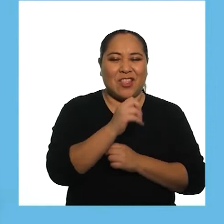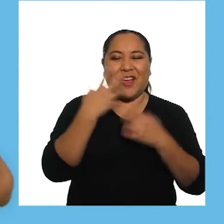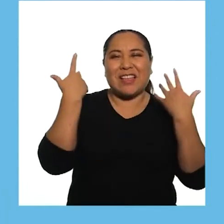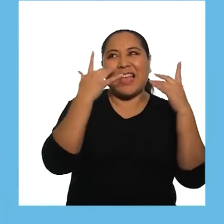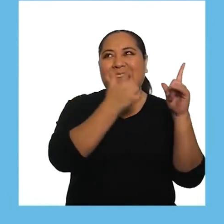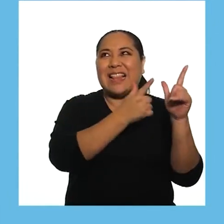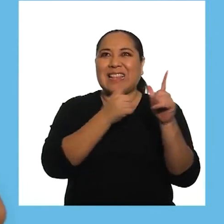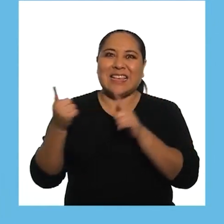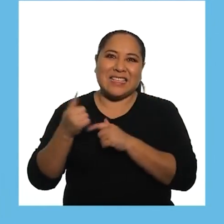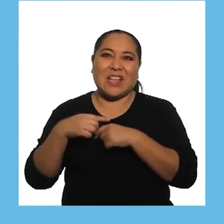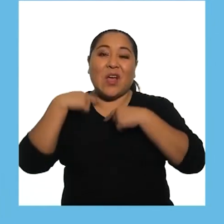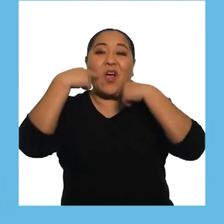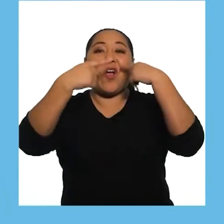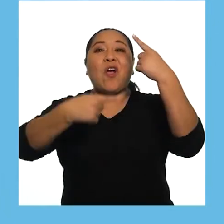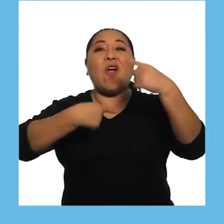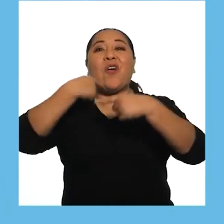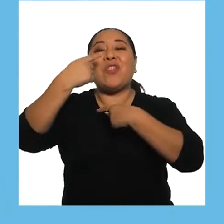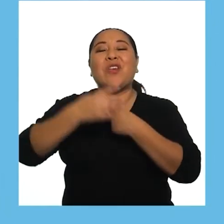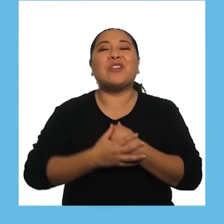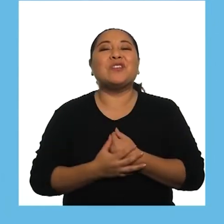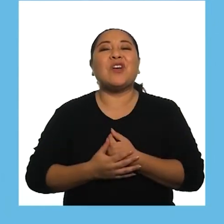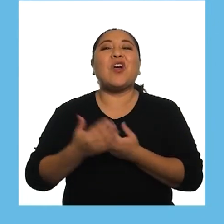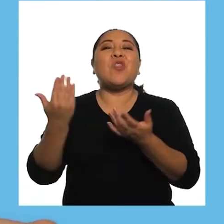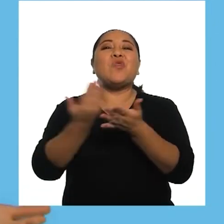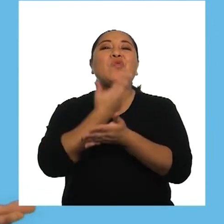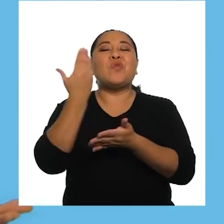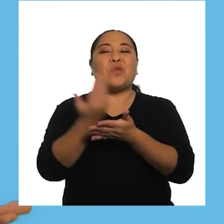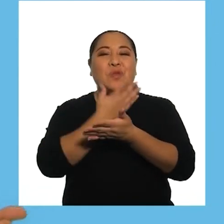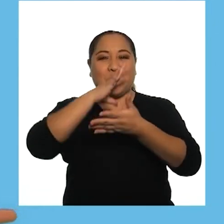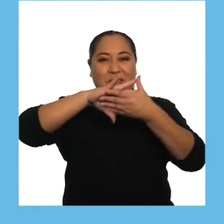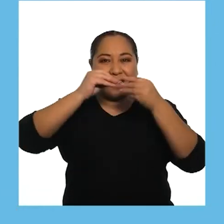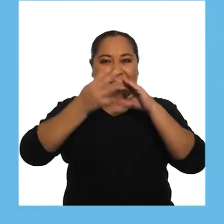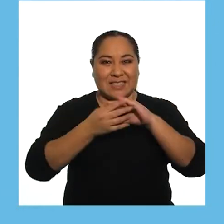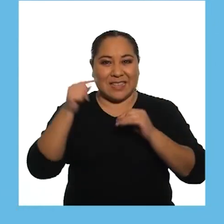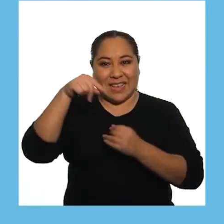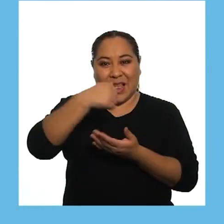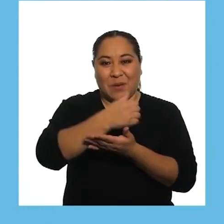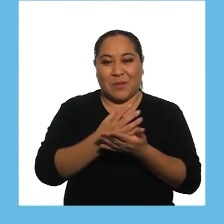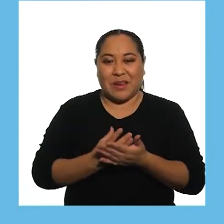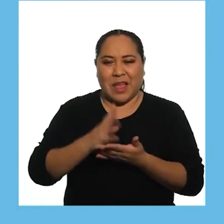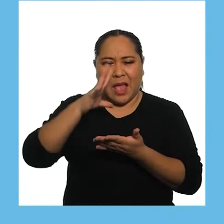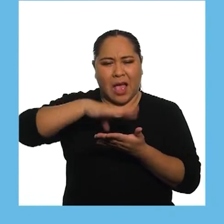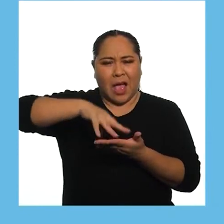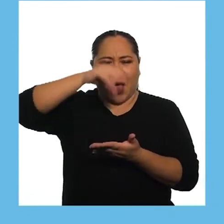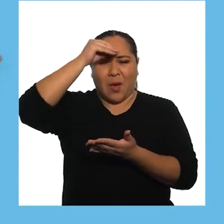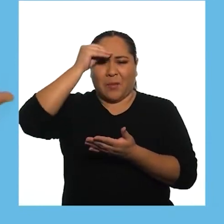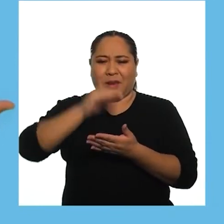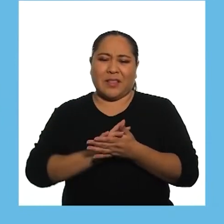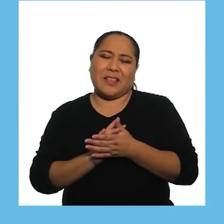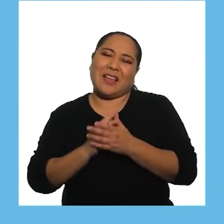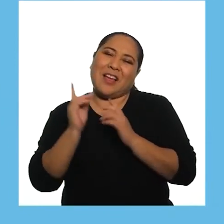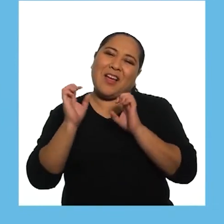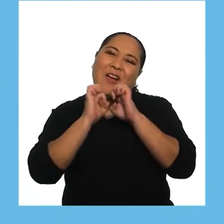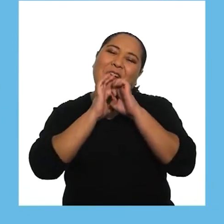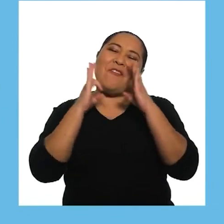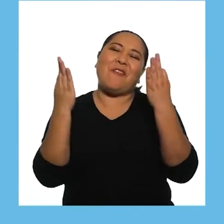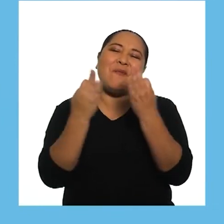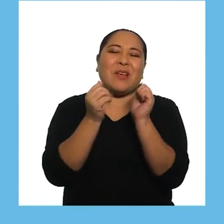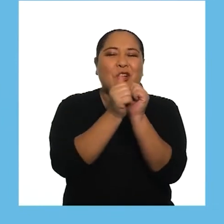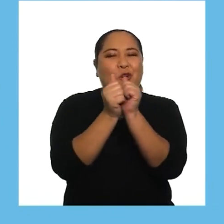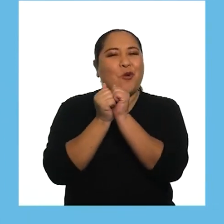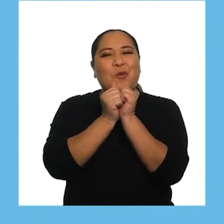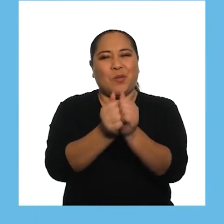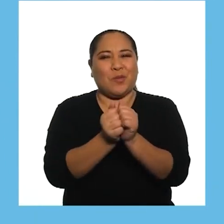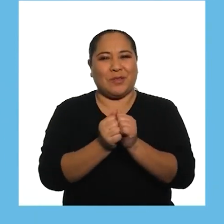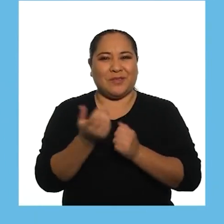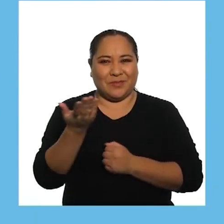Tito Ya están listos Para contarnos Una nueva historia De nuestro bloque Aprendiendo con las